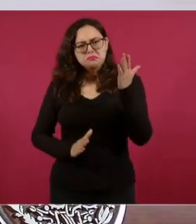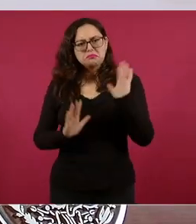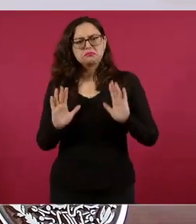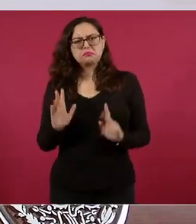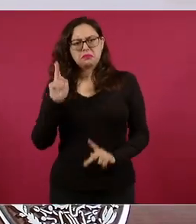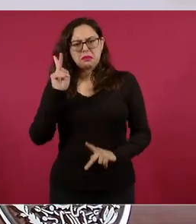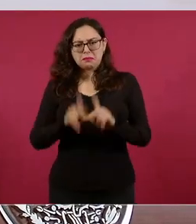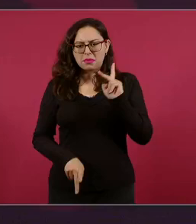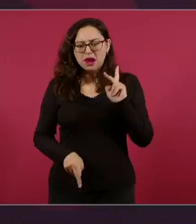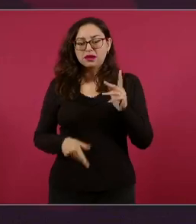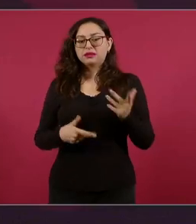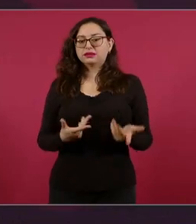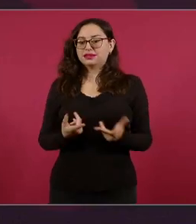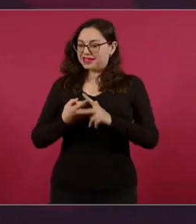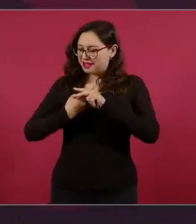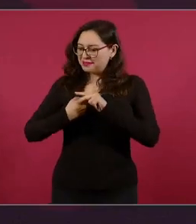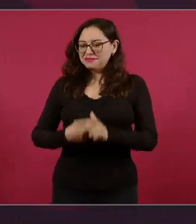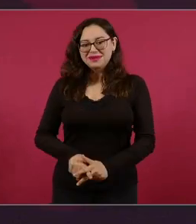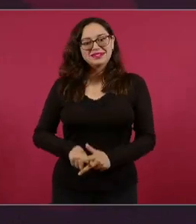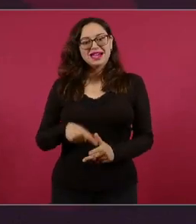y ya se avanza